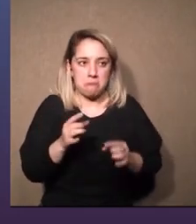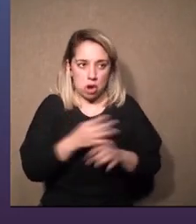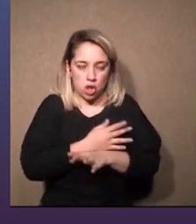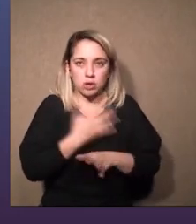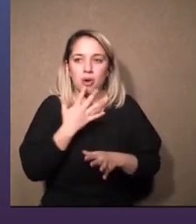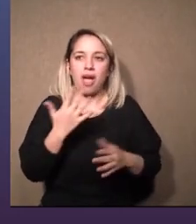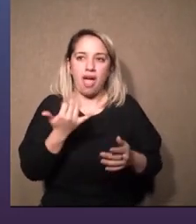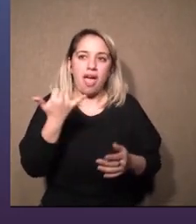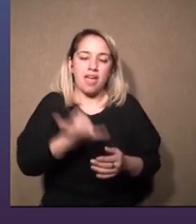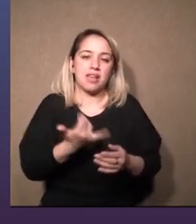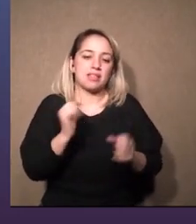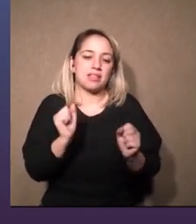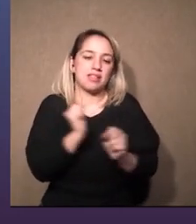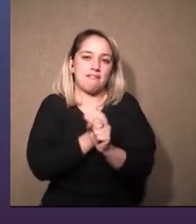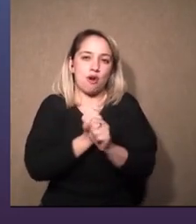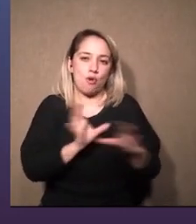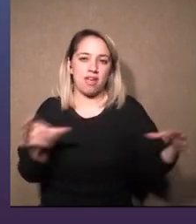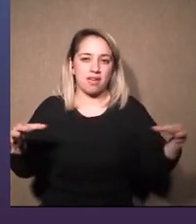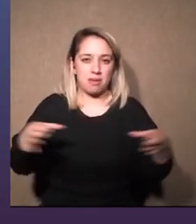buenísimo después ahí